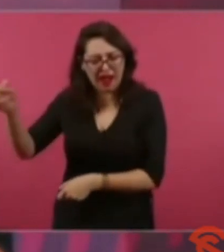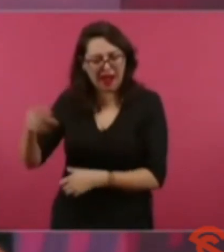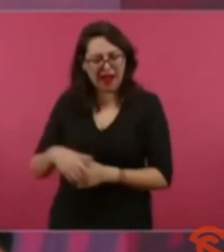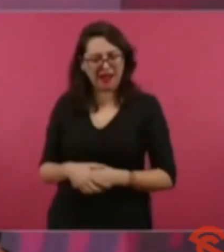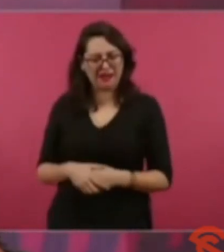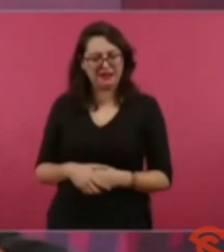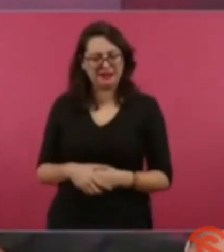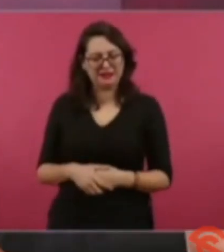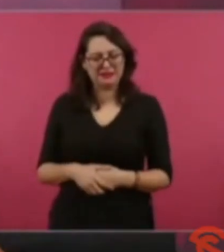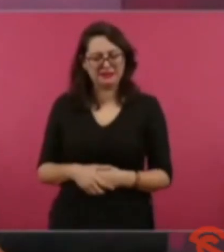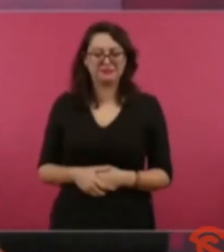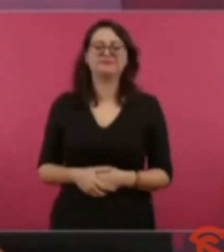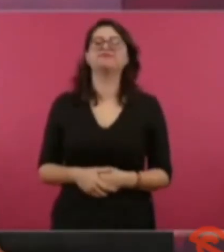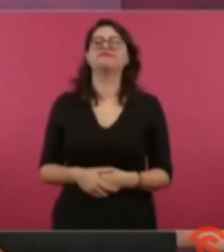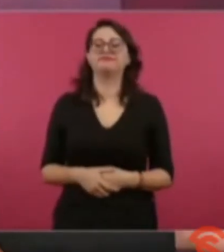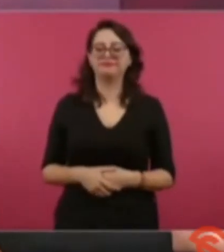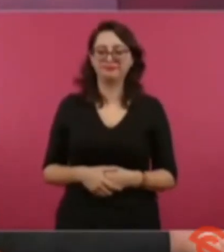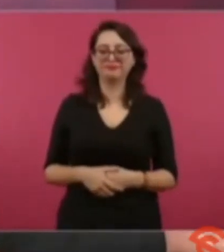¿Cómo no?